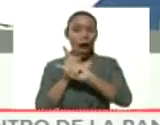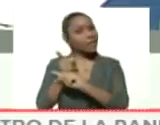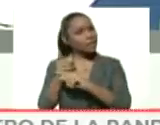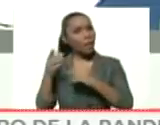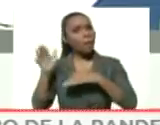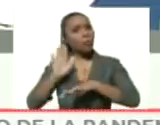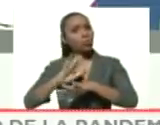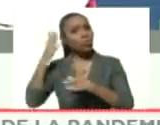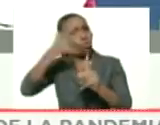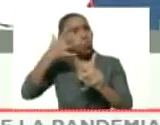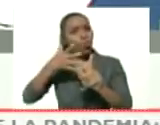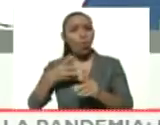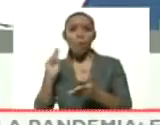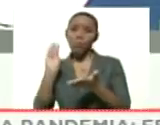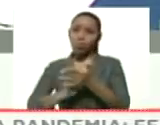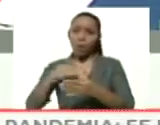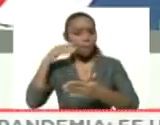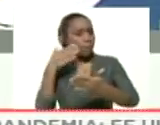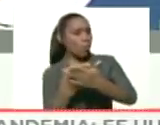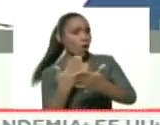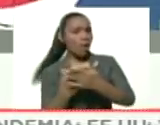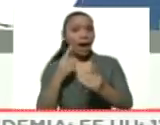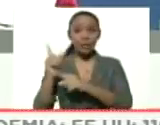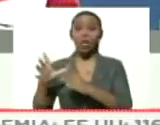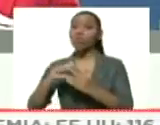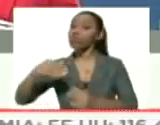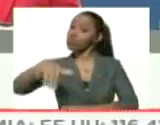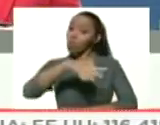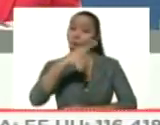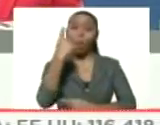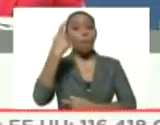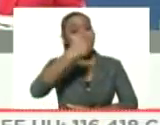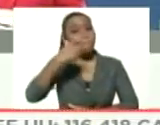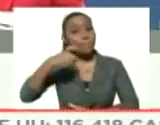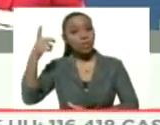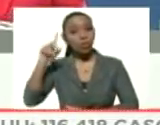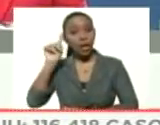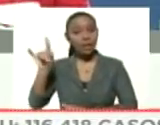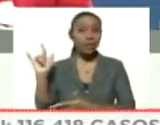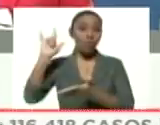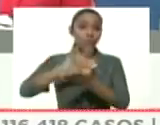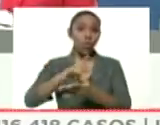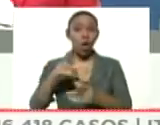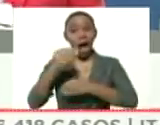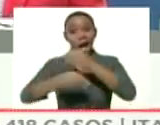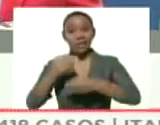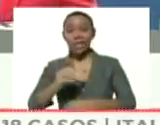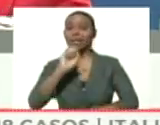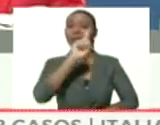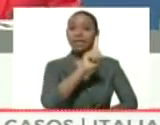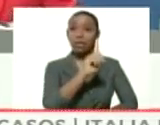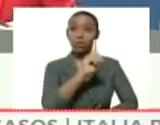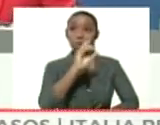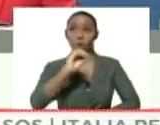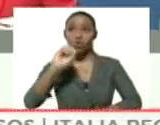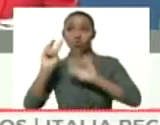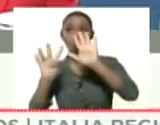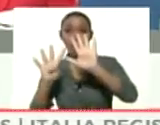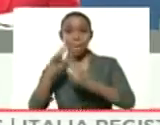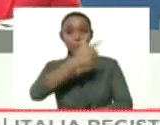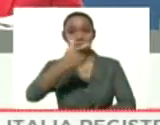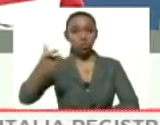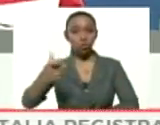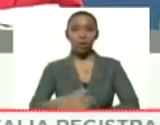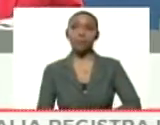había instruido a aplicar las pruebas a todos los pasajeros de ese vuelo que asciende a la cantidad de 109 pasajeros.